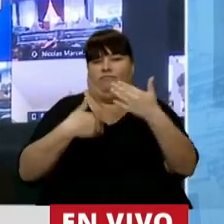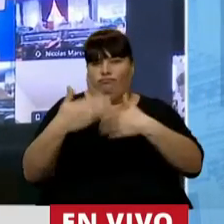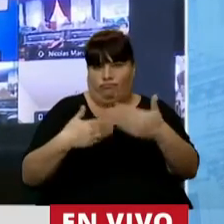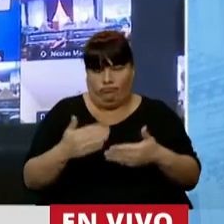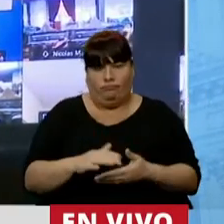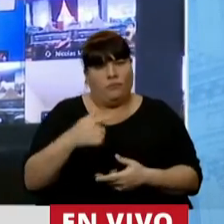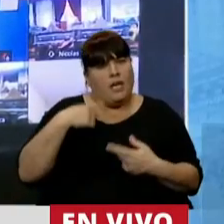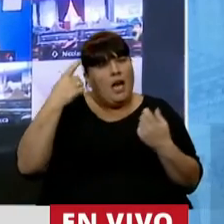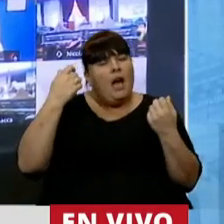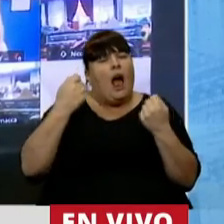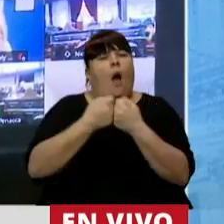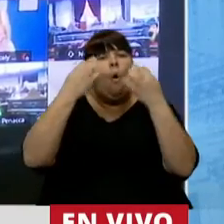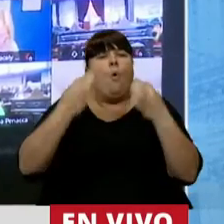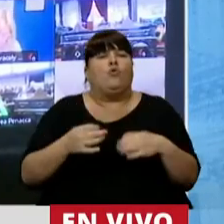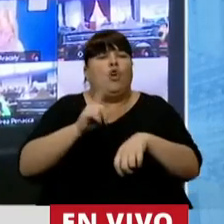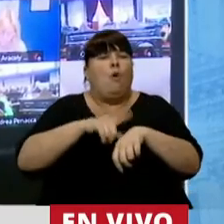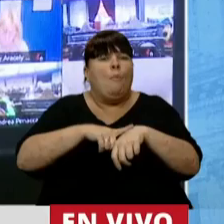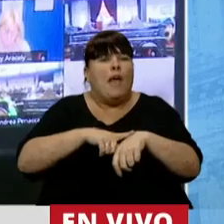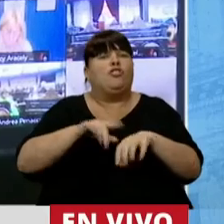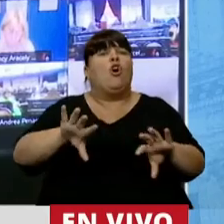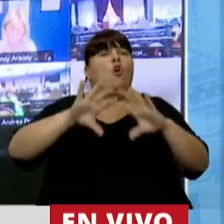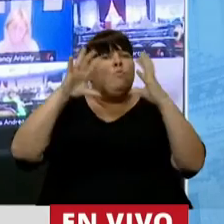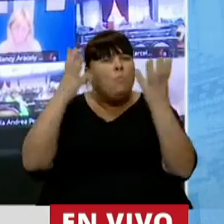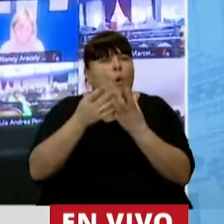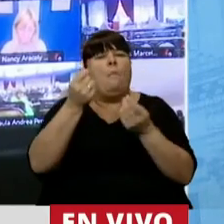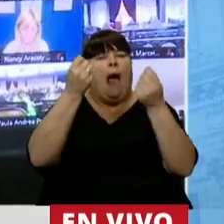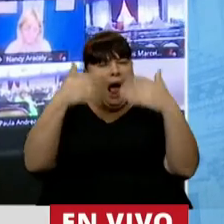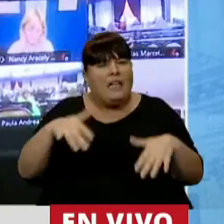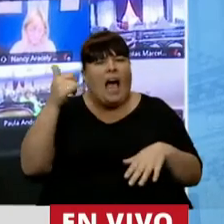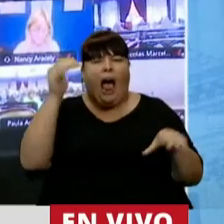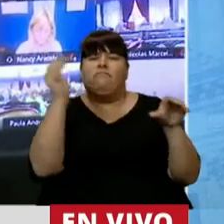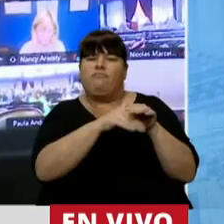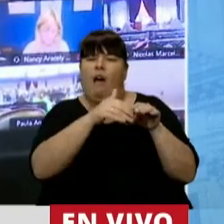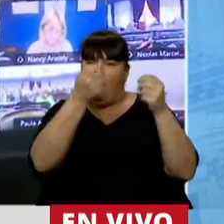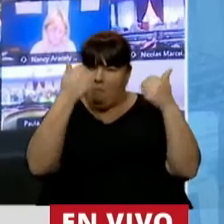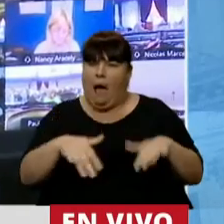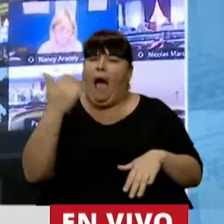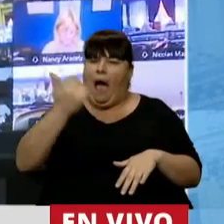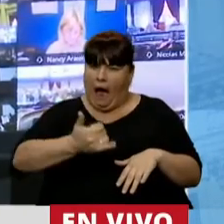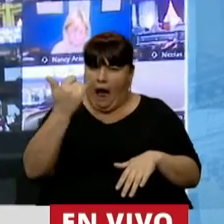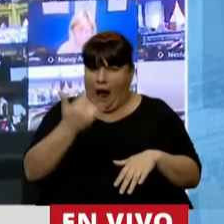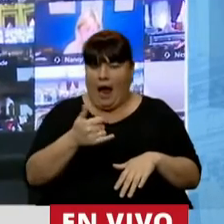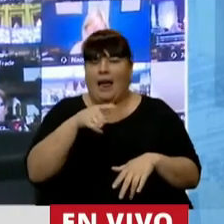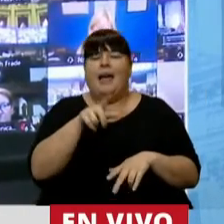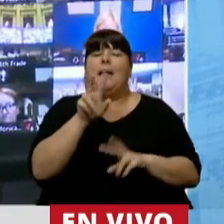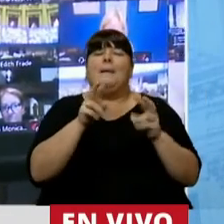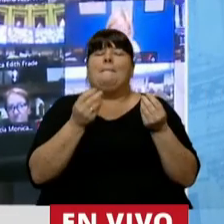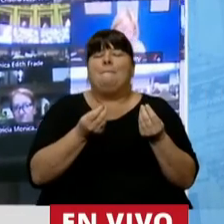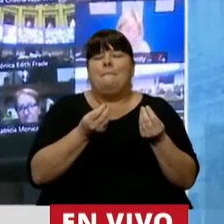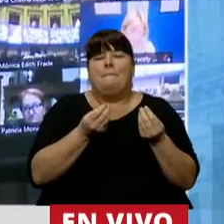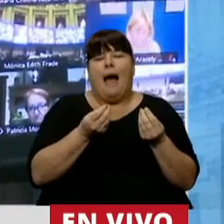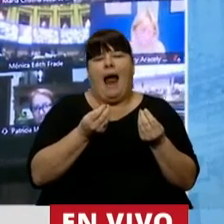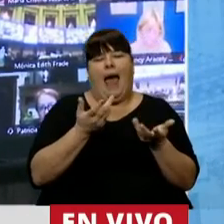Y coincide con un momento en el que en el mundo hay fondos disponibles, hay grandes fondos disponibles que buscan